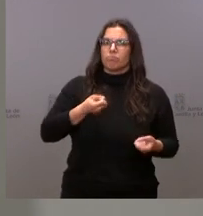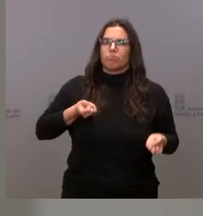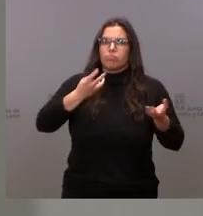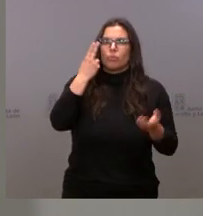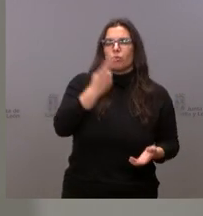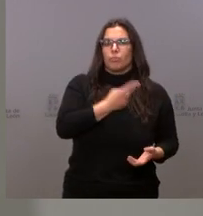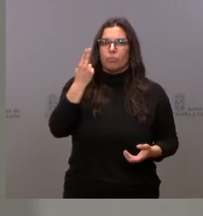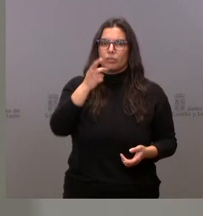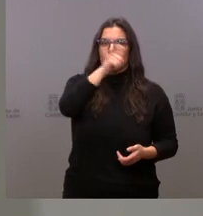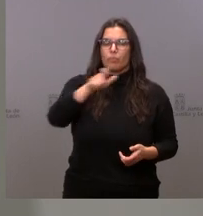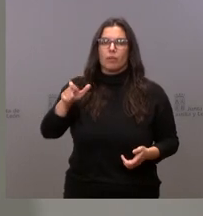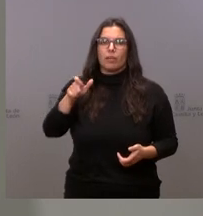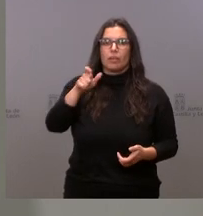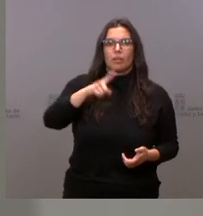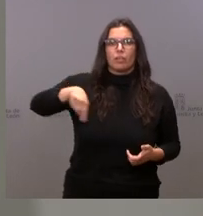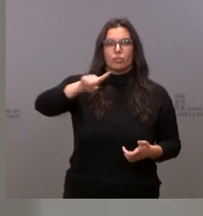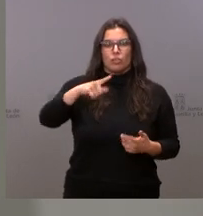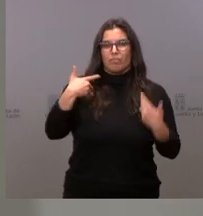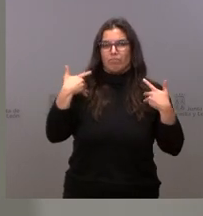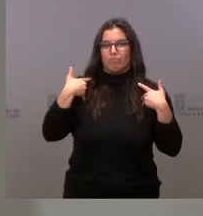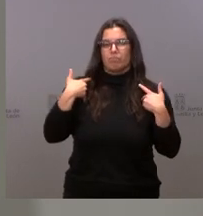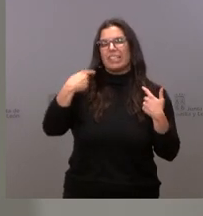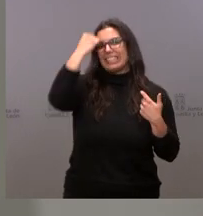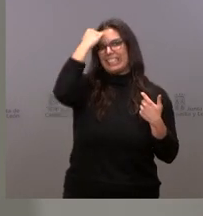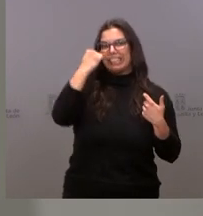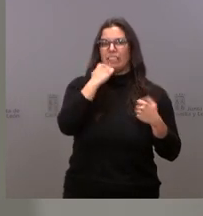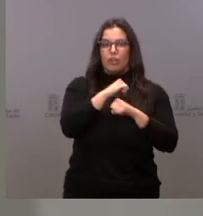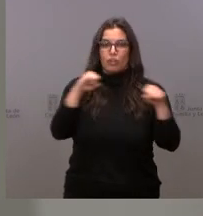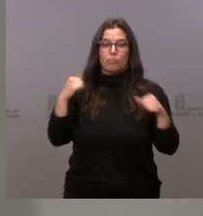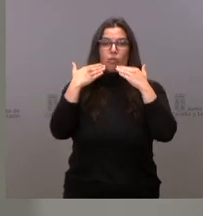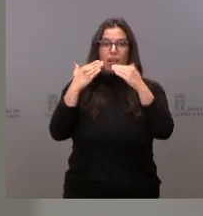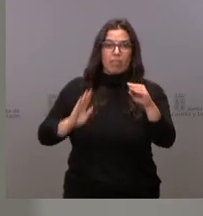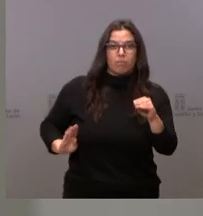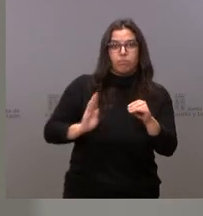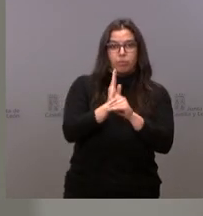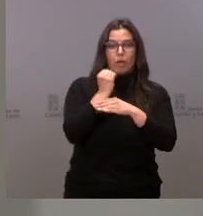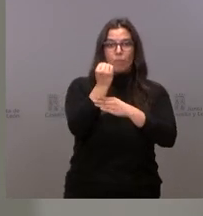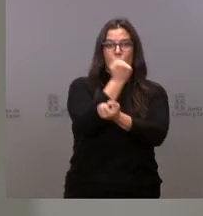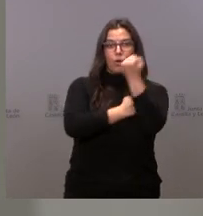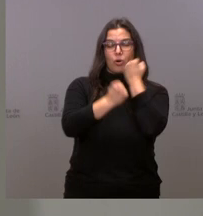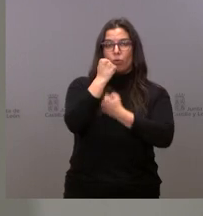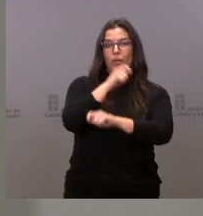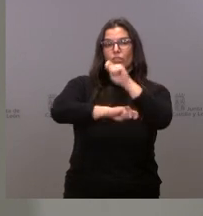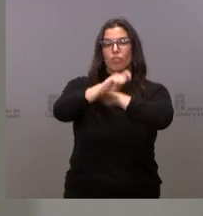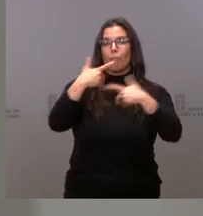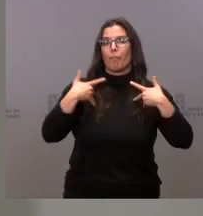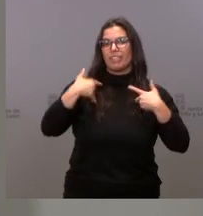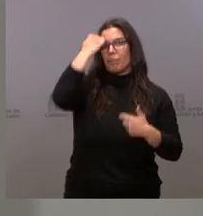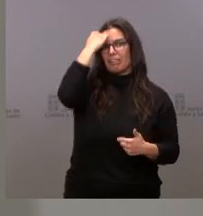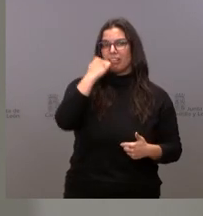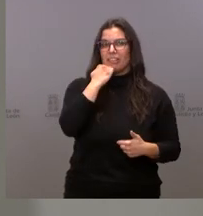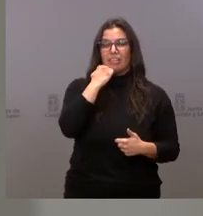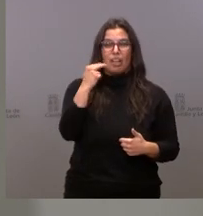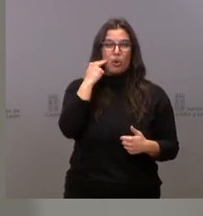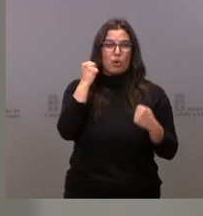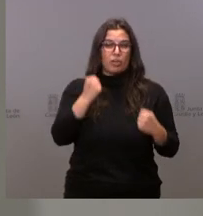víctimas de terrorismo a través del apoyo económico a la Asociación de Víctimas de Terrorismo de Castilla y León, con una subvención con